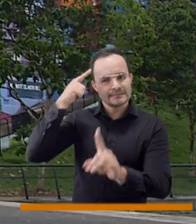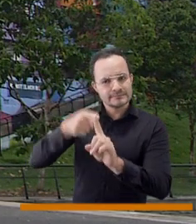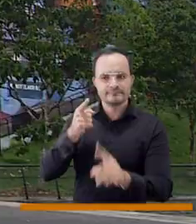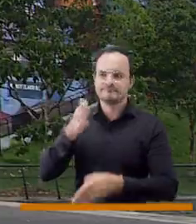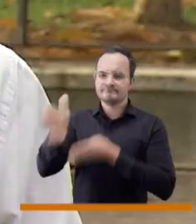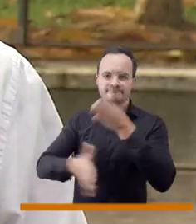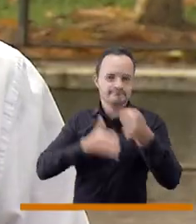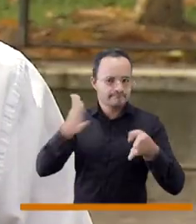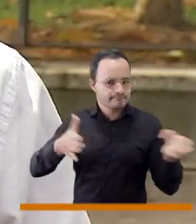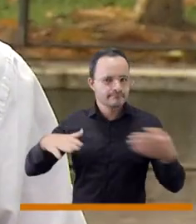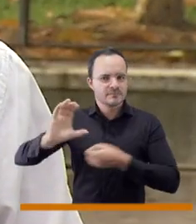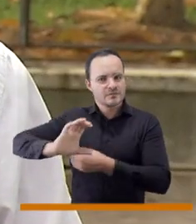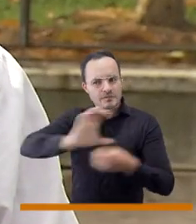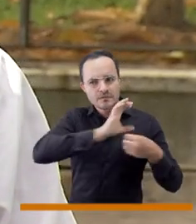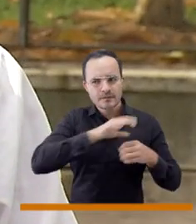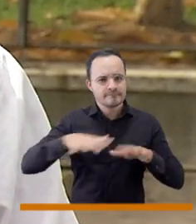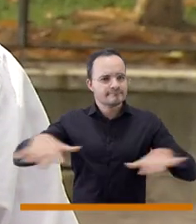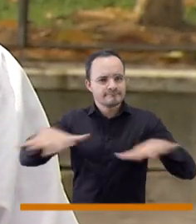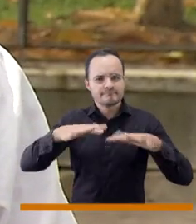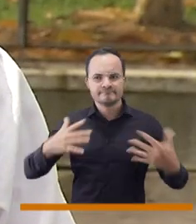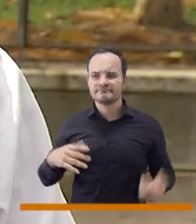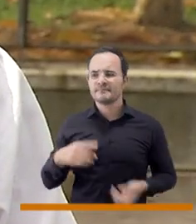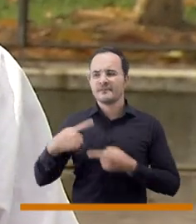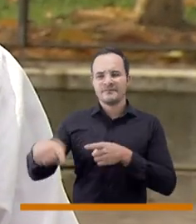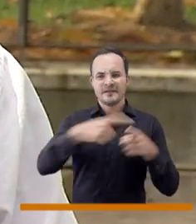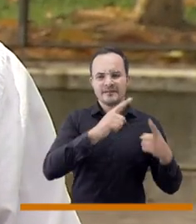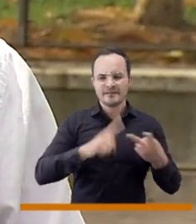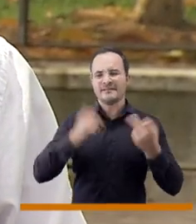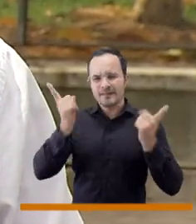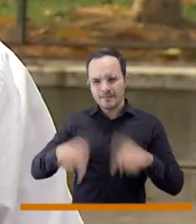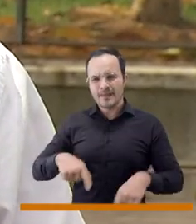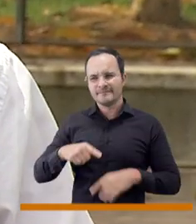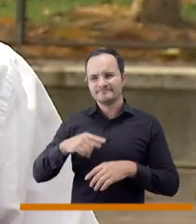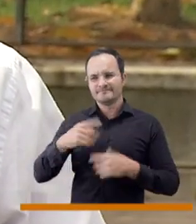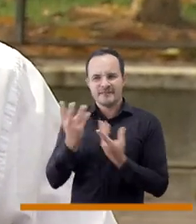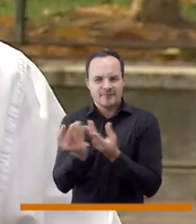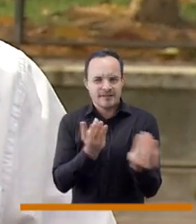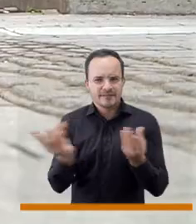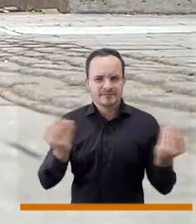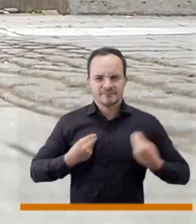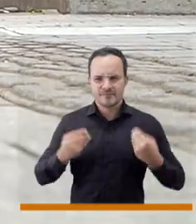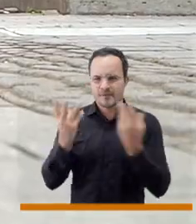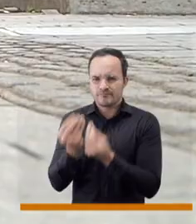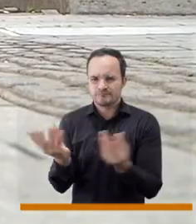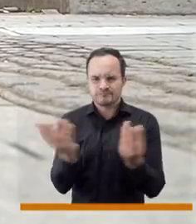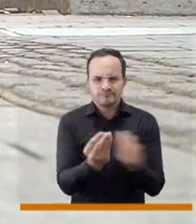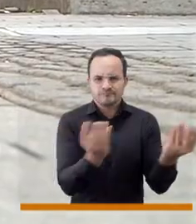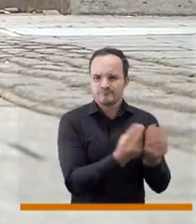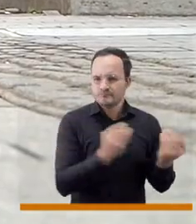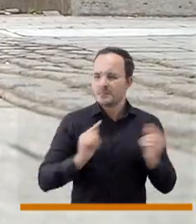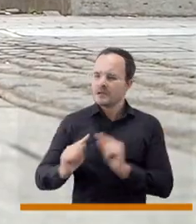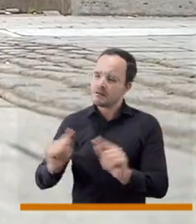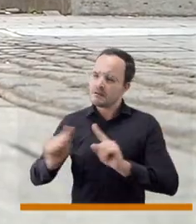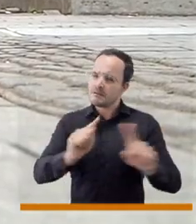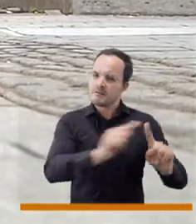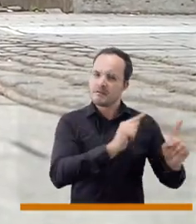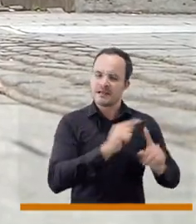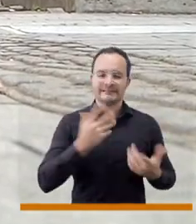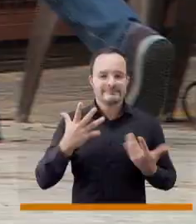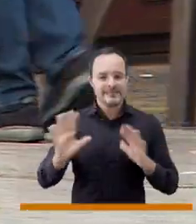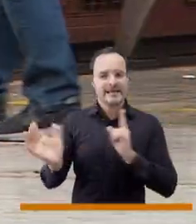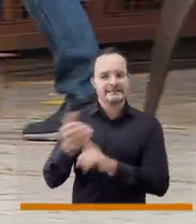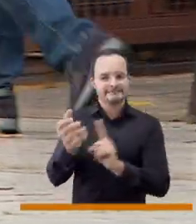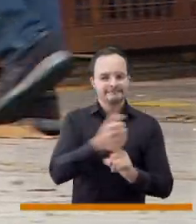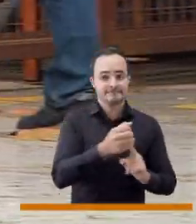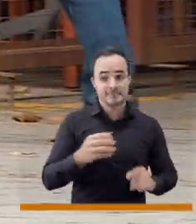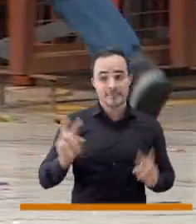visitar la ciudad, los territorios, a los grupos poblacionales, y en diferentes campos y aspectos y grupos, pues encontramos hoy que